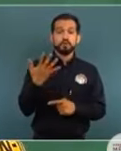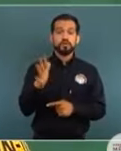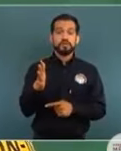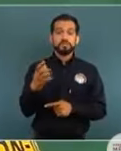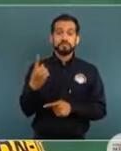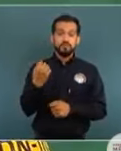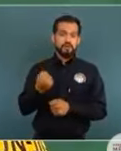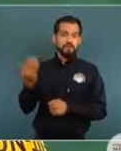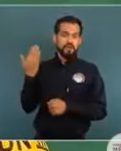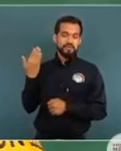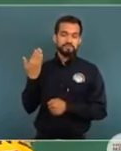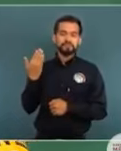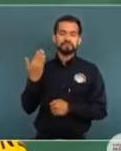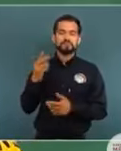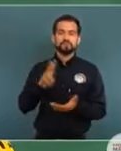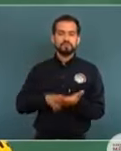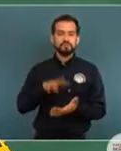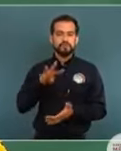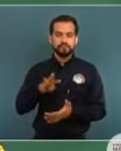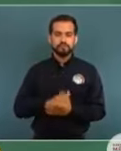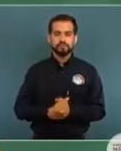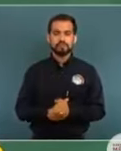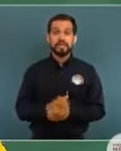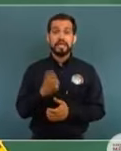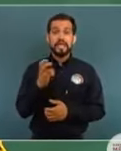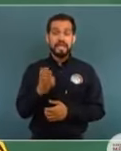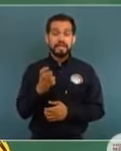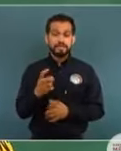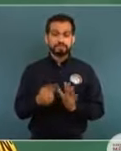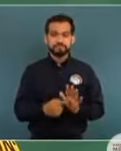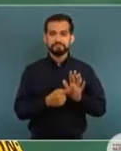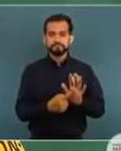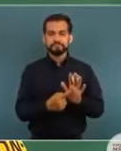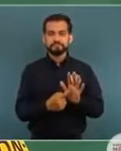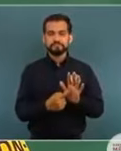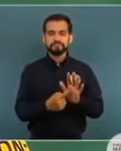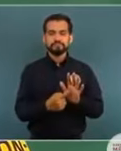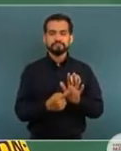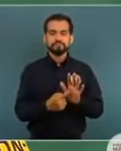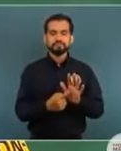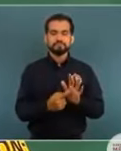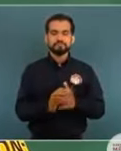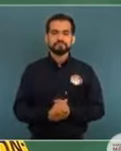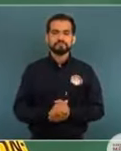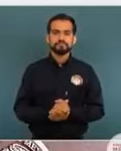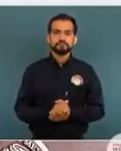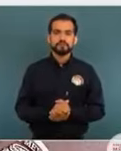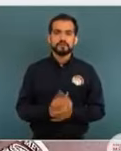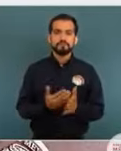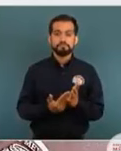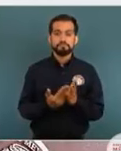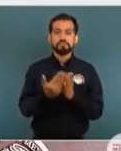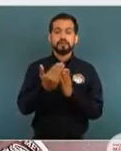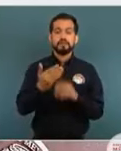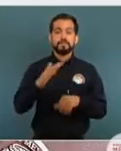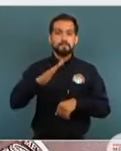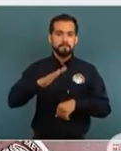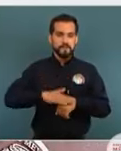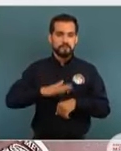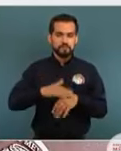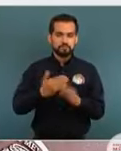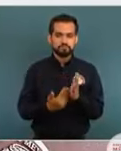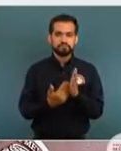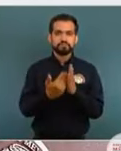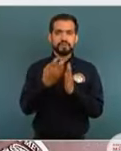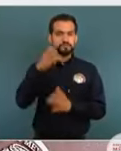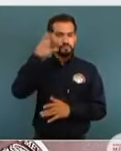y 10 en el año pasado. Estas partes son las que se han incrementado la actividad